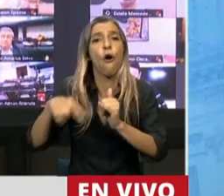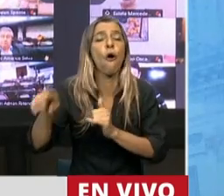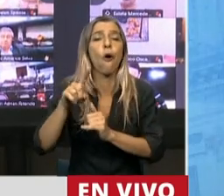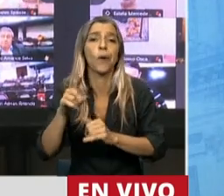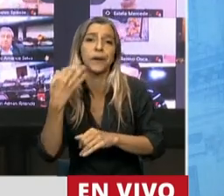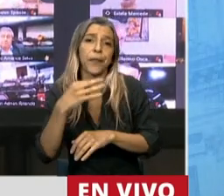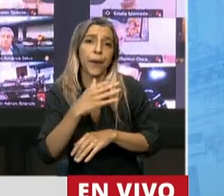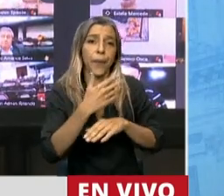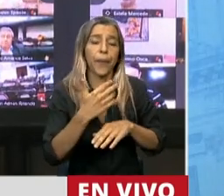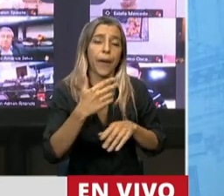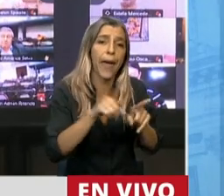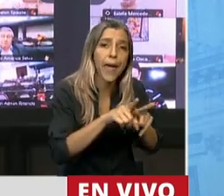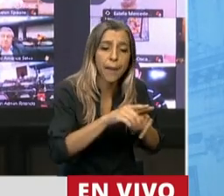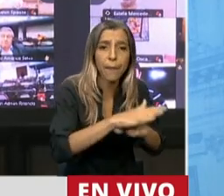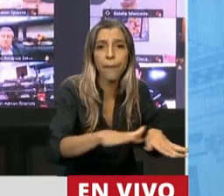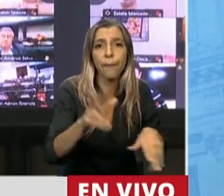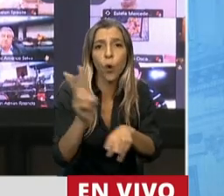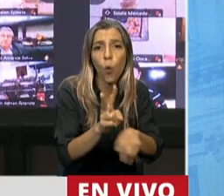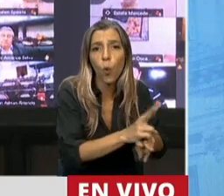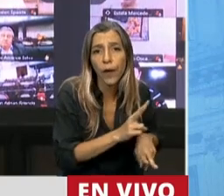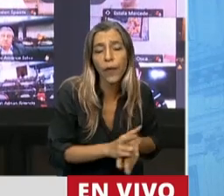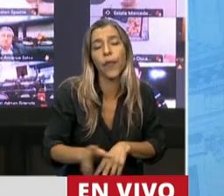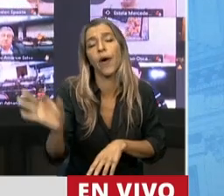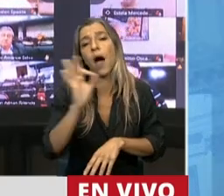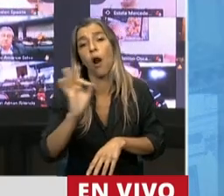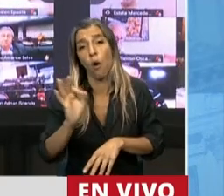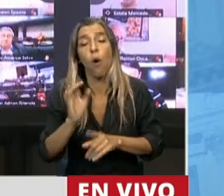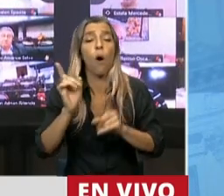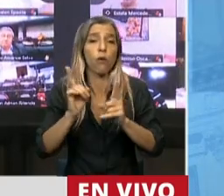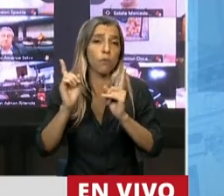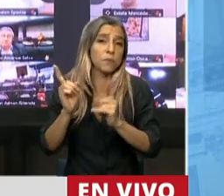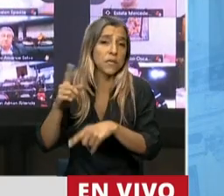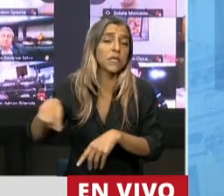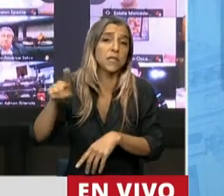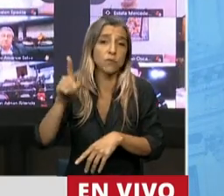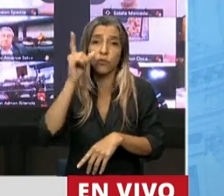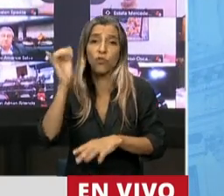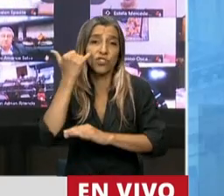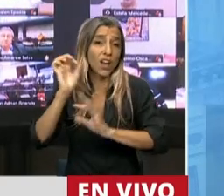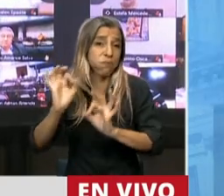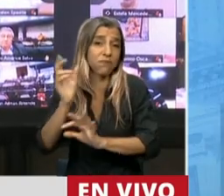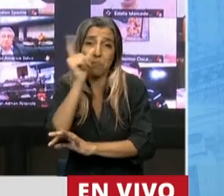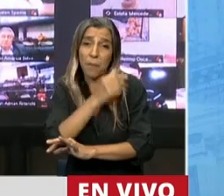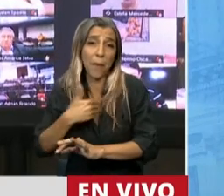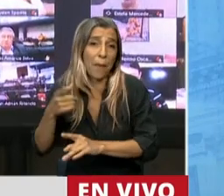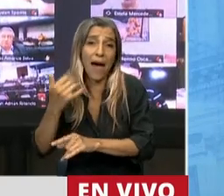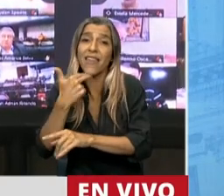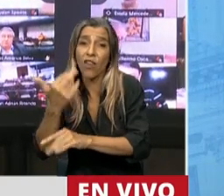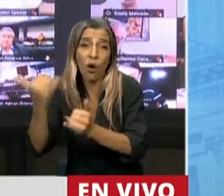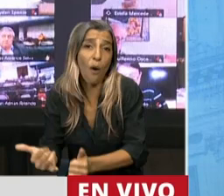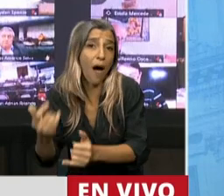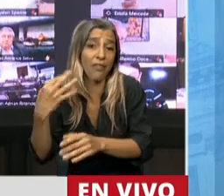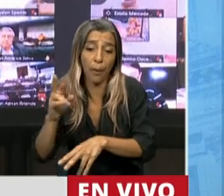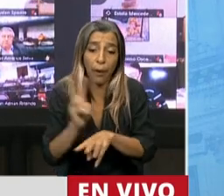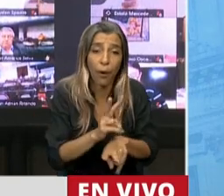de hermanos, o porque son alumnas madres o padres. Y esto aumenta y abulta las